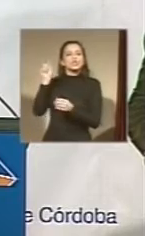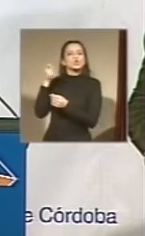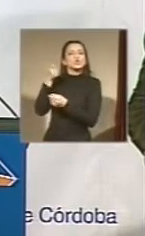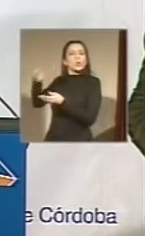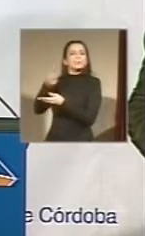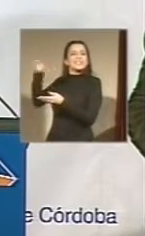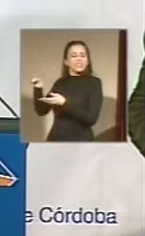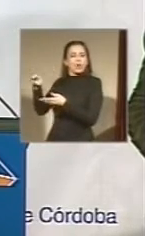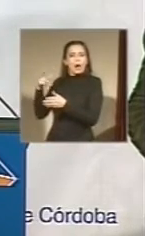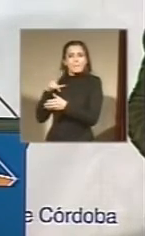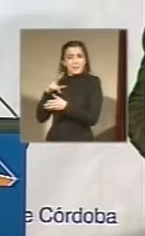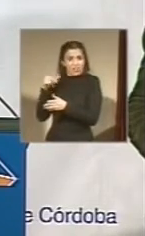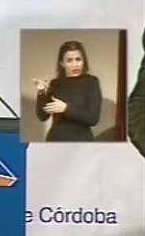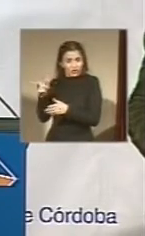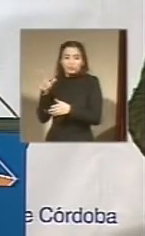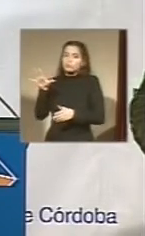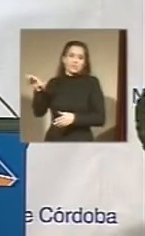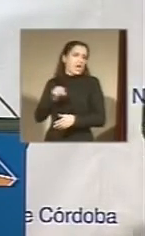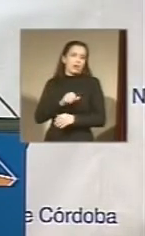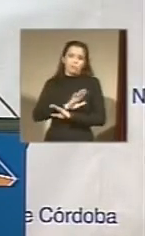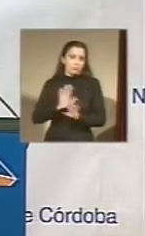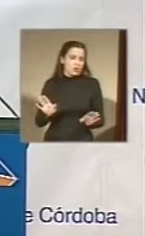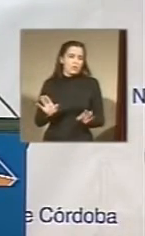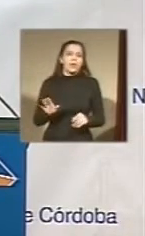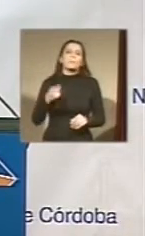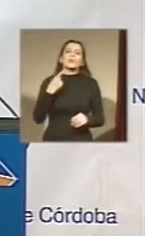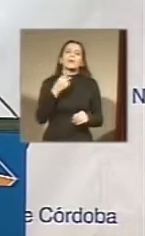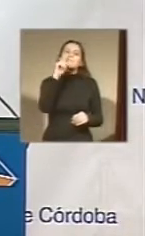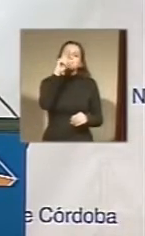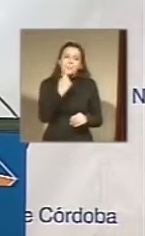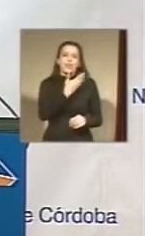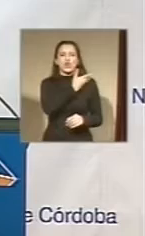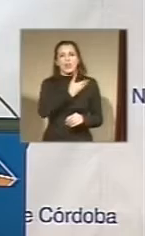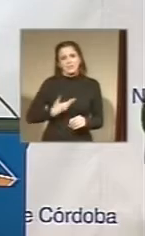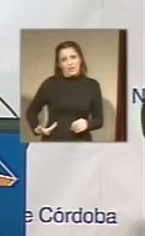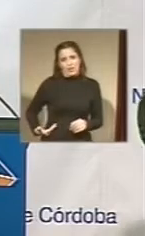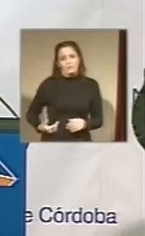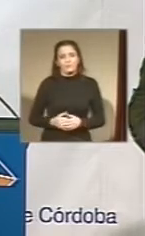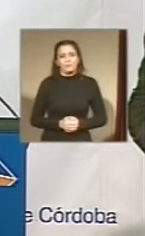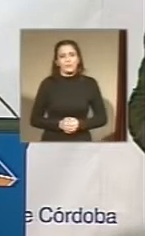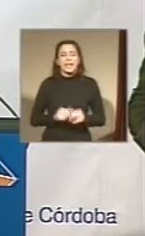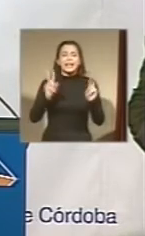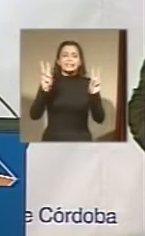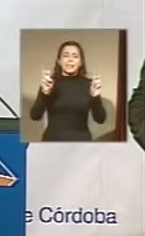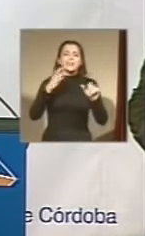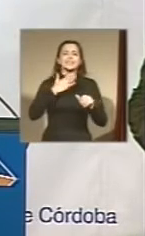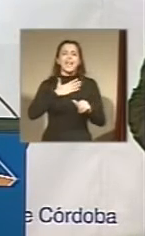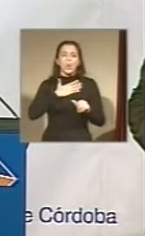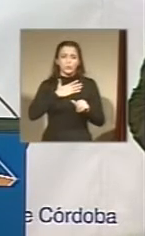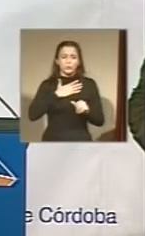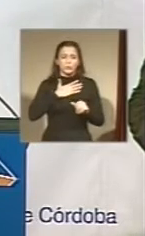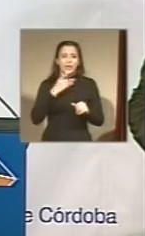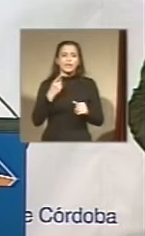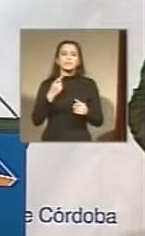y en cualquier otra parte, porque el sector estatal es el que debe primar. En cuanto al tema salud, la propuesta es un